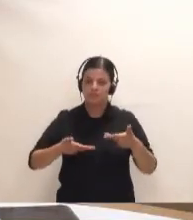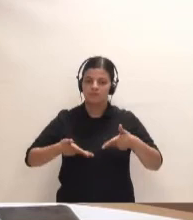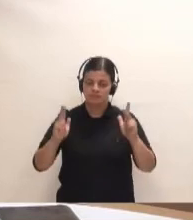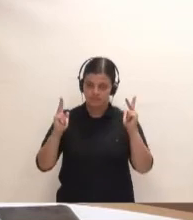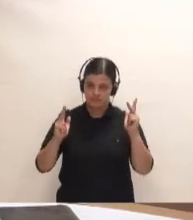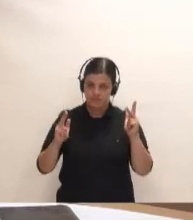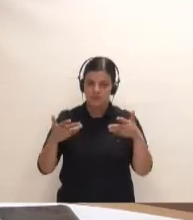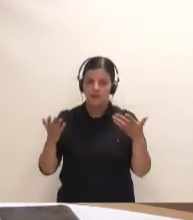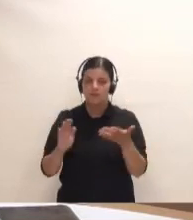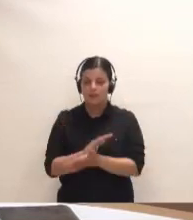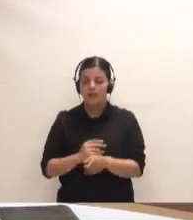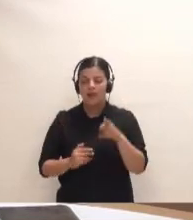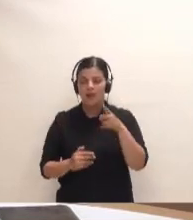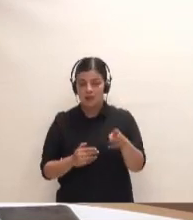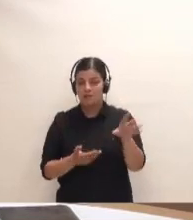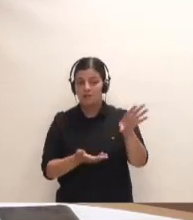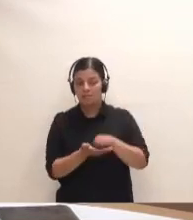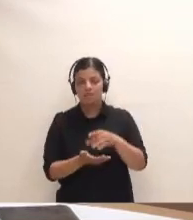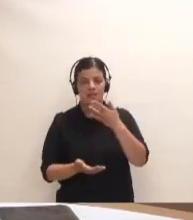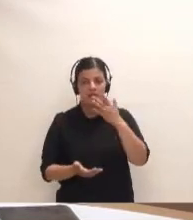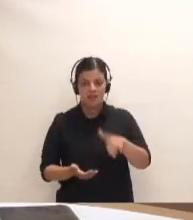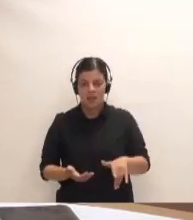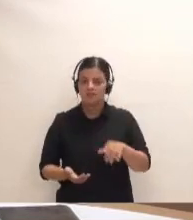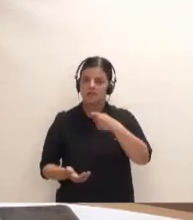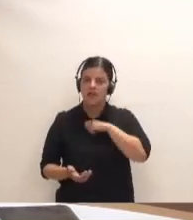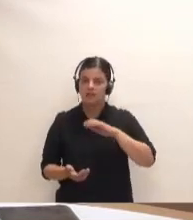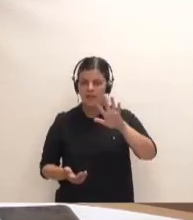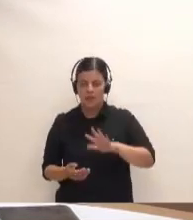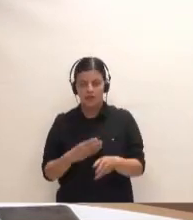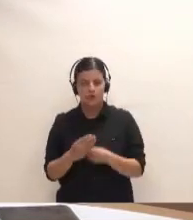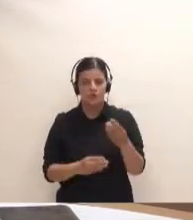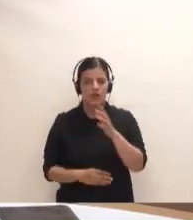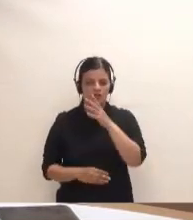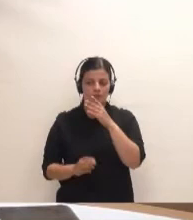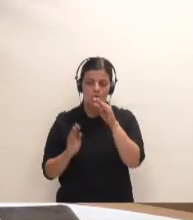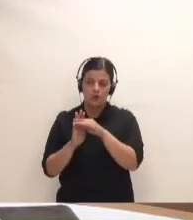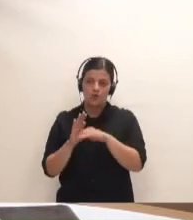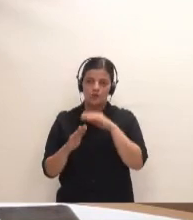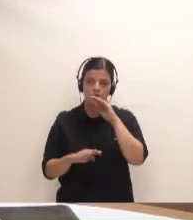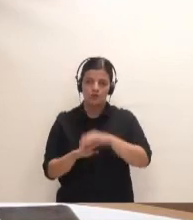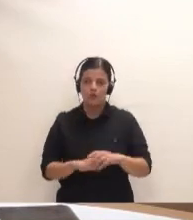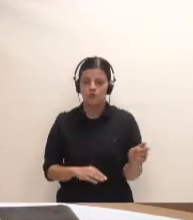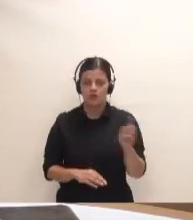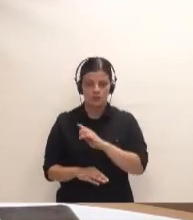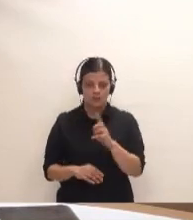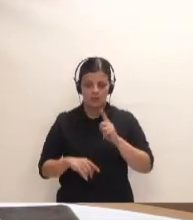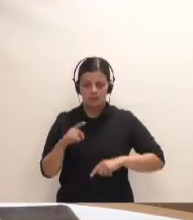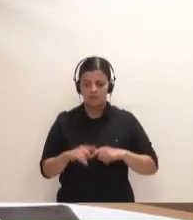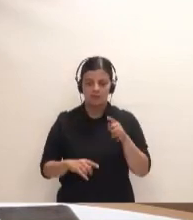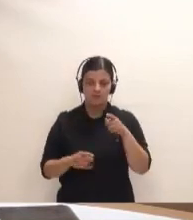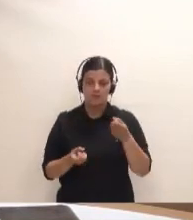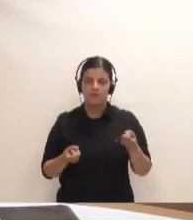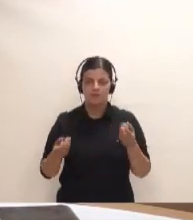es el Estado el que obtiene ese dominio. Y no lo hace porque no se cumplen las condiciones, según el informe de costa, que llevan a